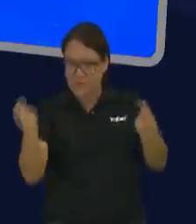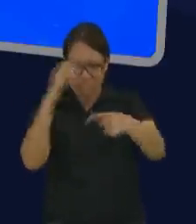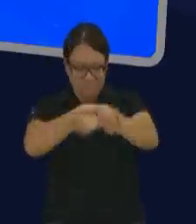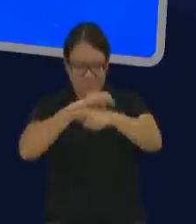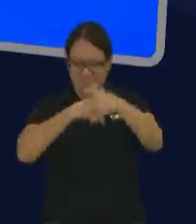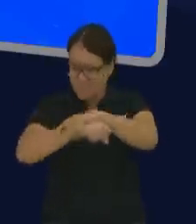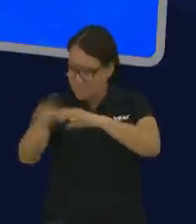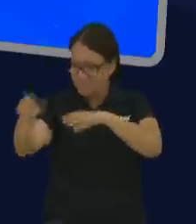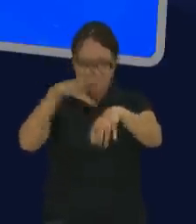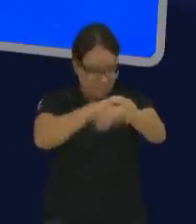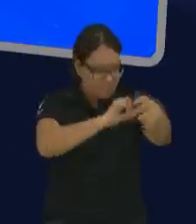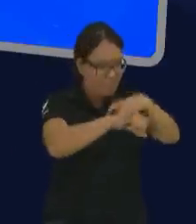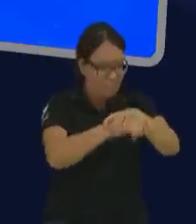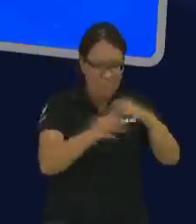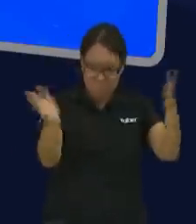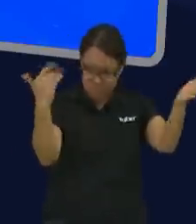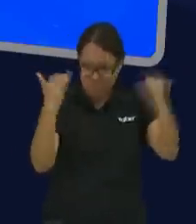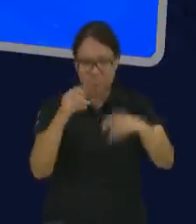colateral